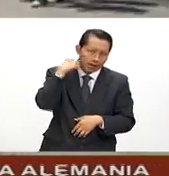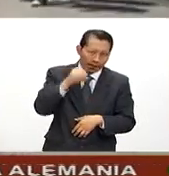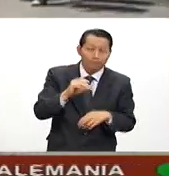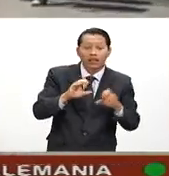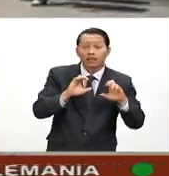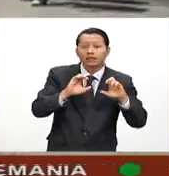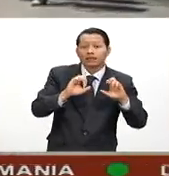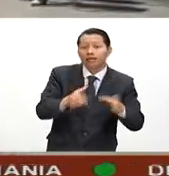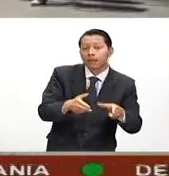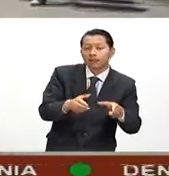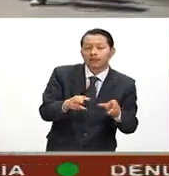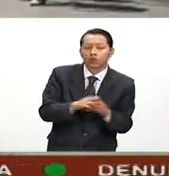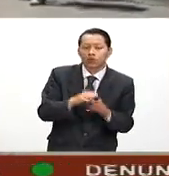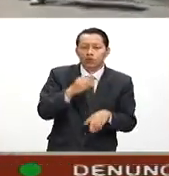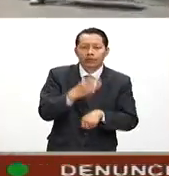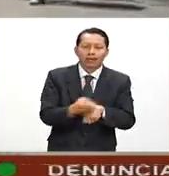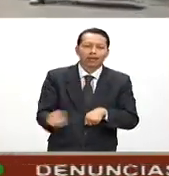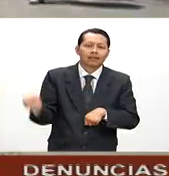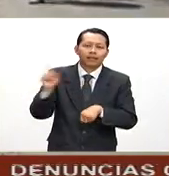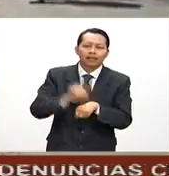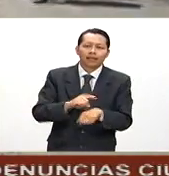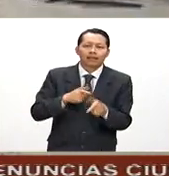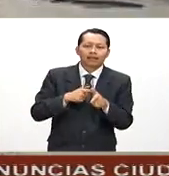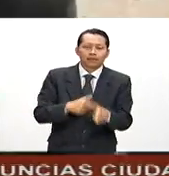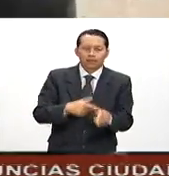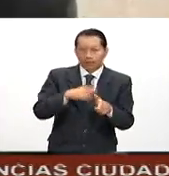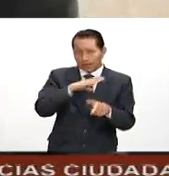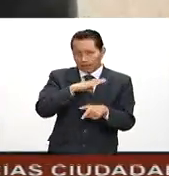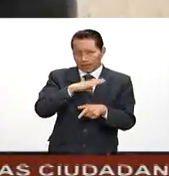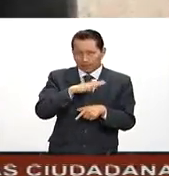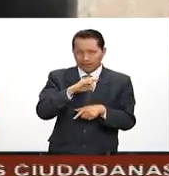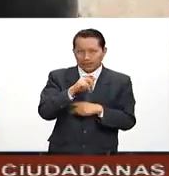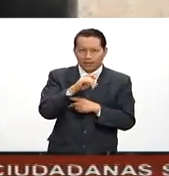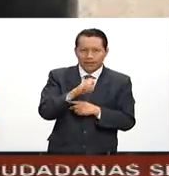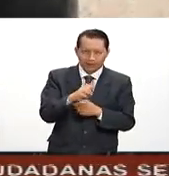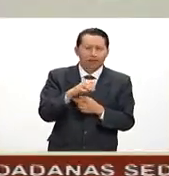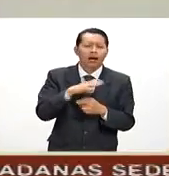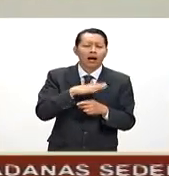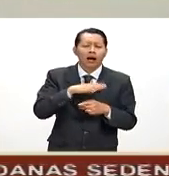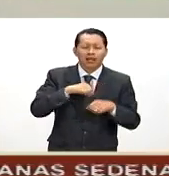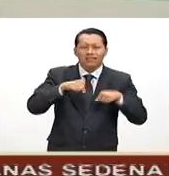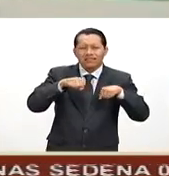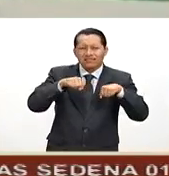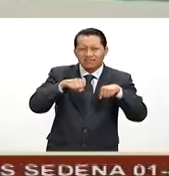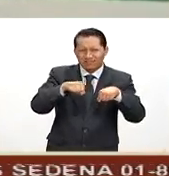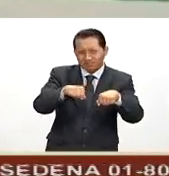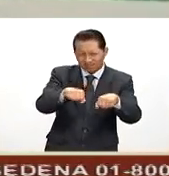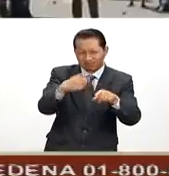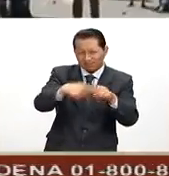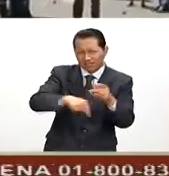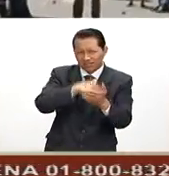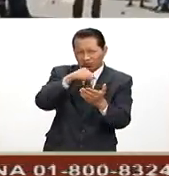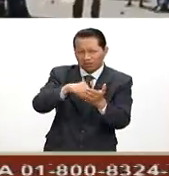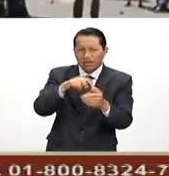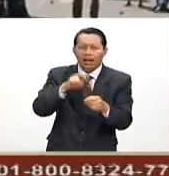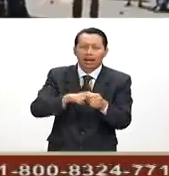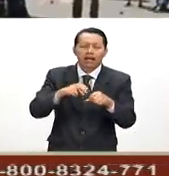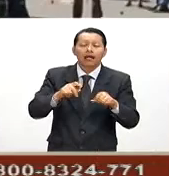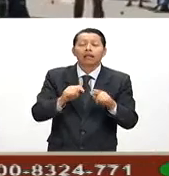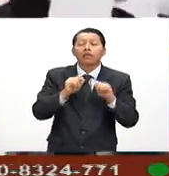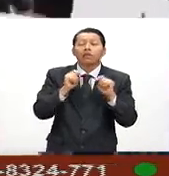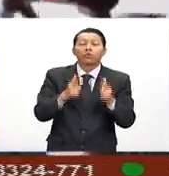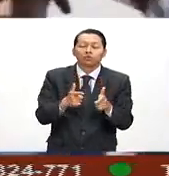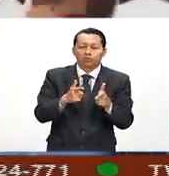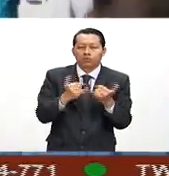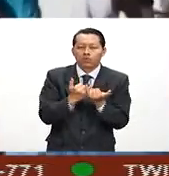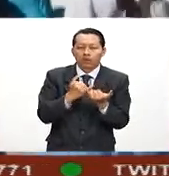Chiapas. Por tercer día consecutivo, el Magisterio disidente bloqueó los centros comerciales ubicados en diversos puntos de Tuxtla Gutiérrez. Desde